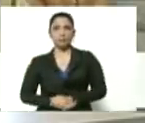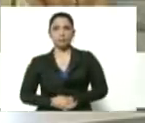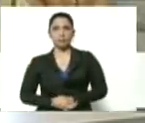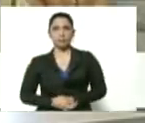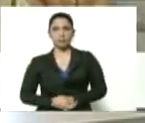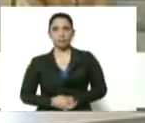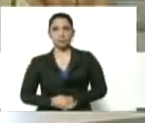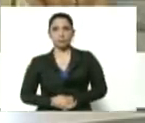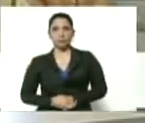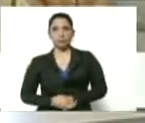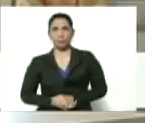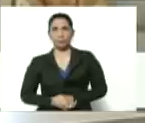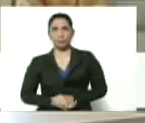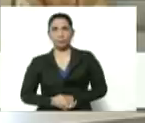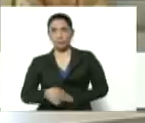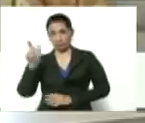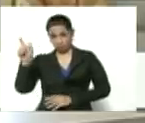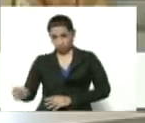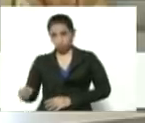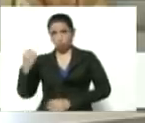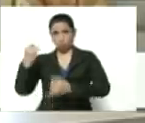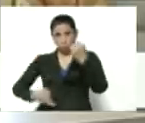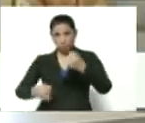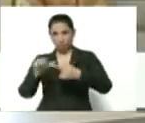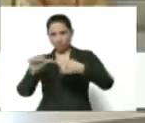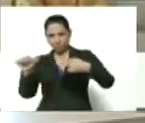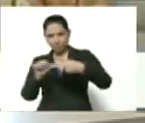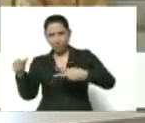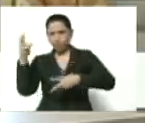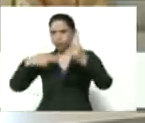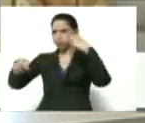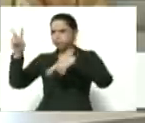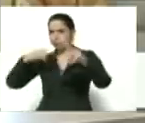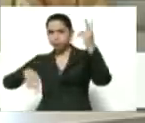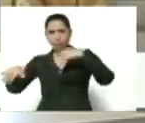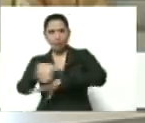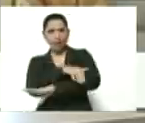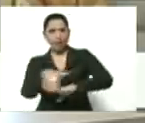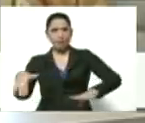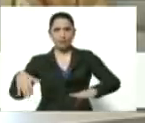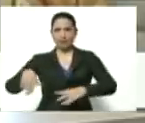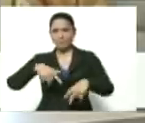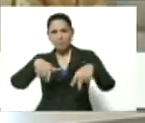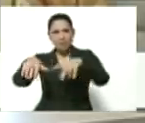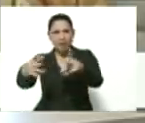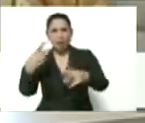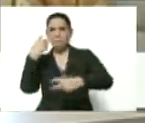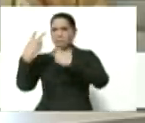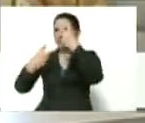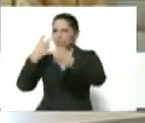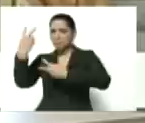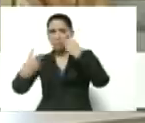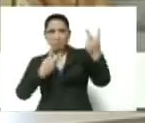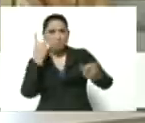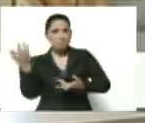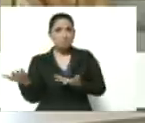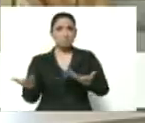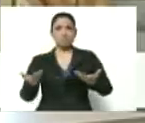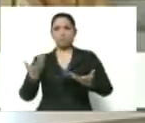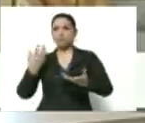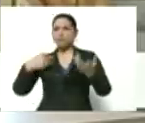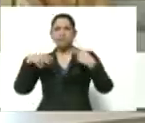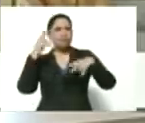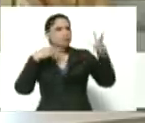Que ella, en las últimas semanas, ha salido a la calle a caminar, a pasear. Anda por aquí,